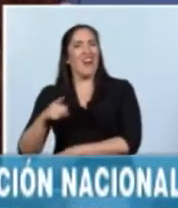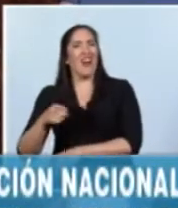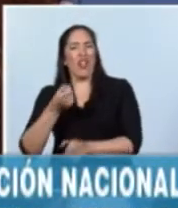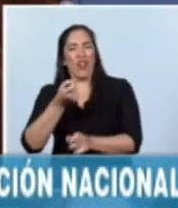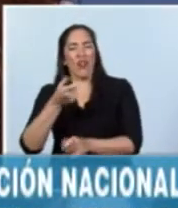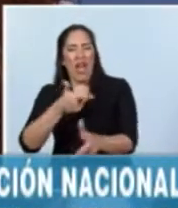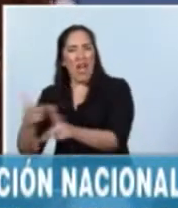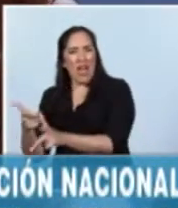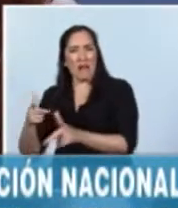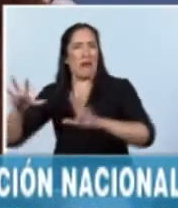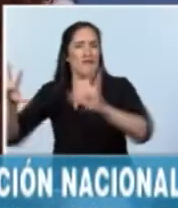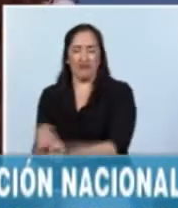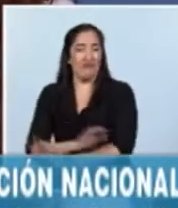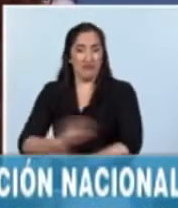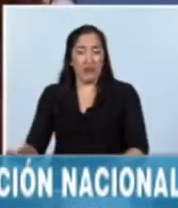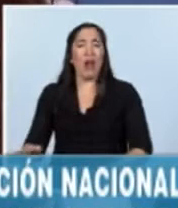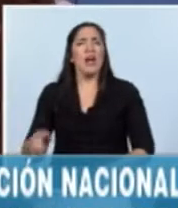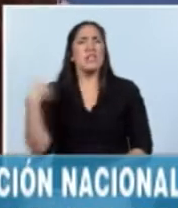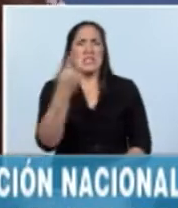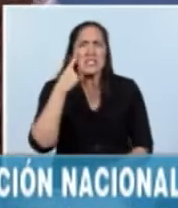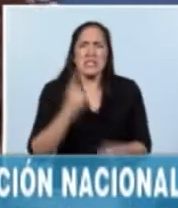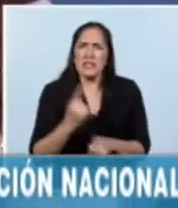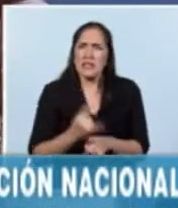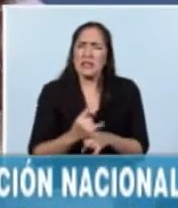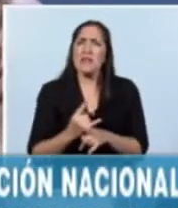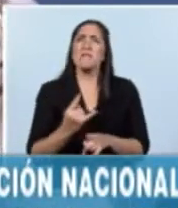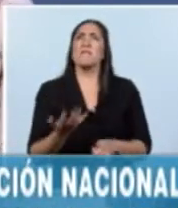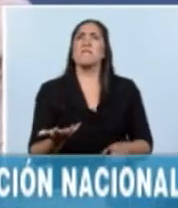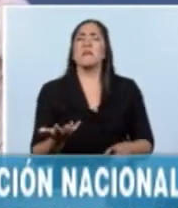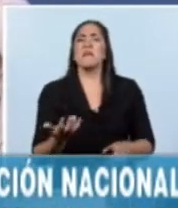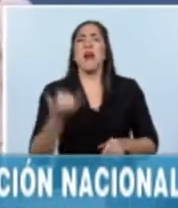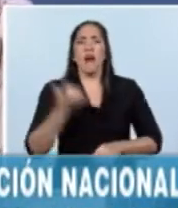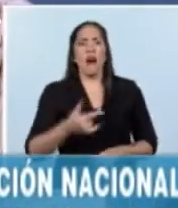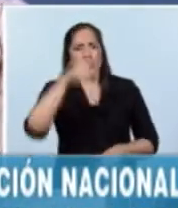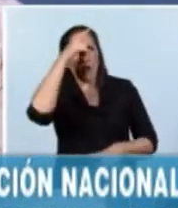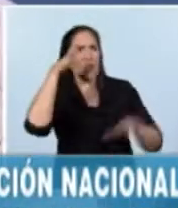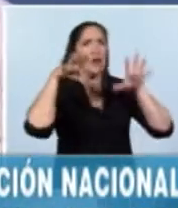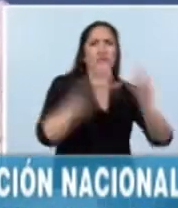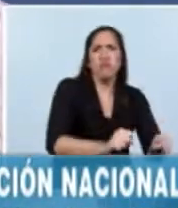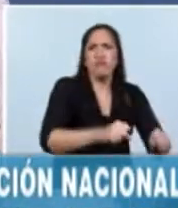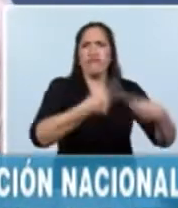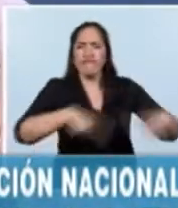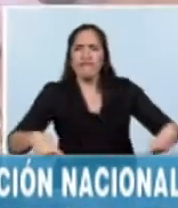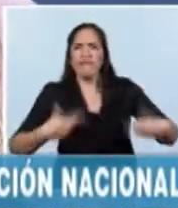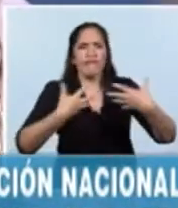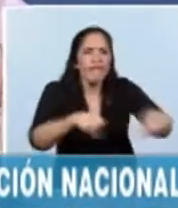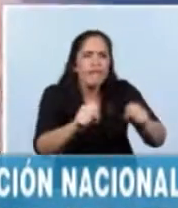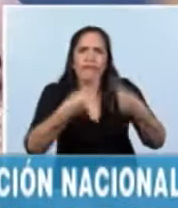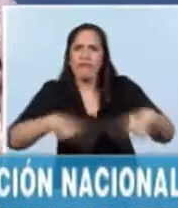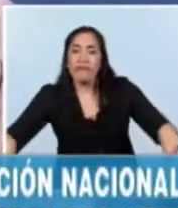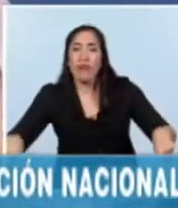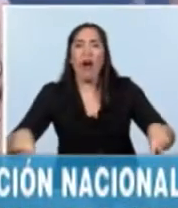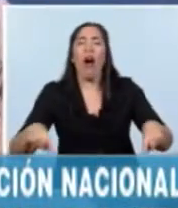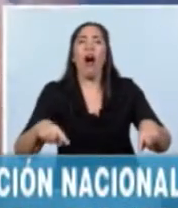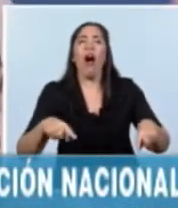cuando hay procedimientos, cuando hay capturas, parece ser que